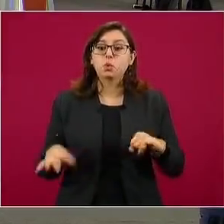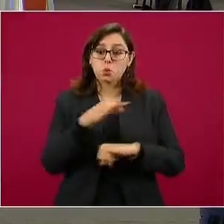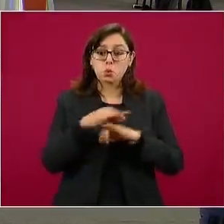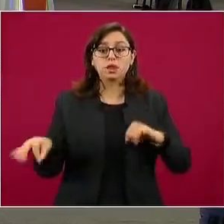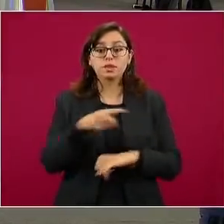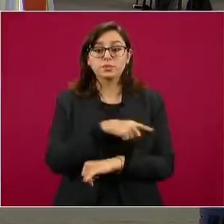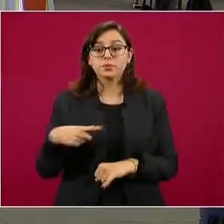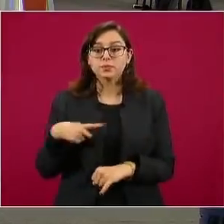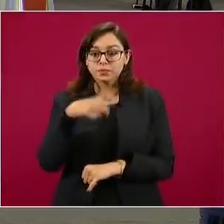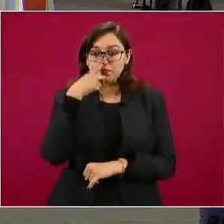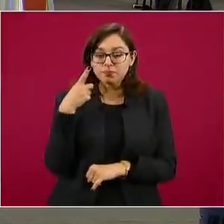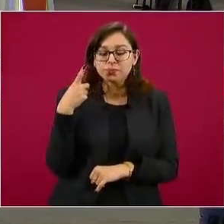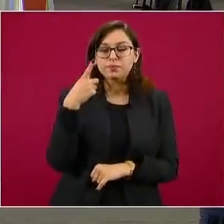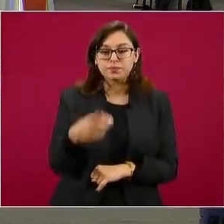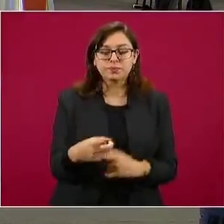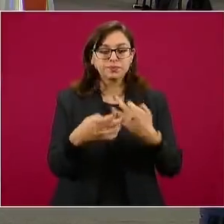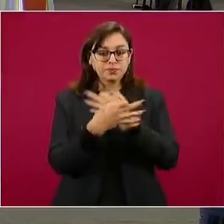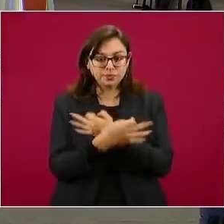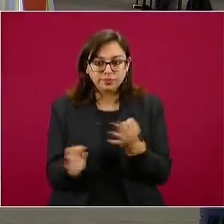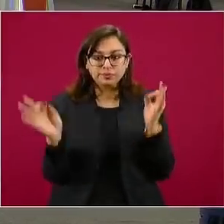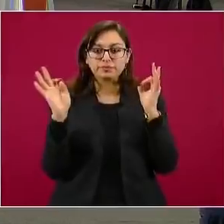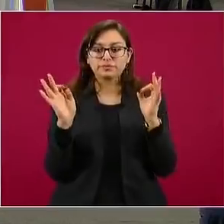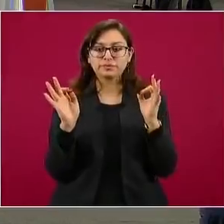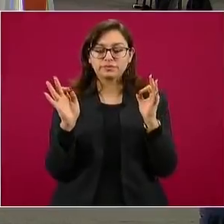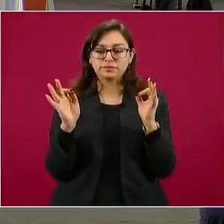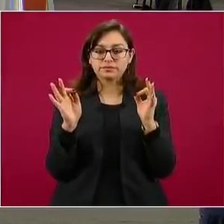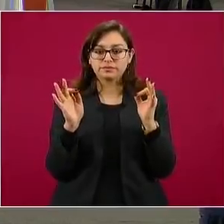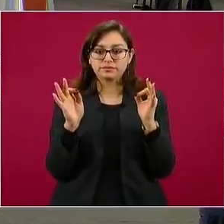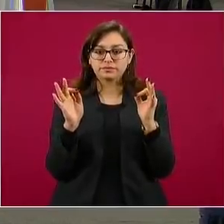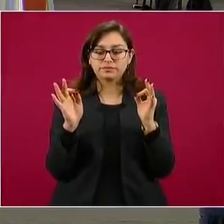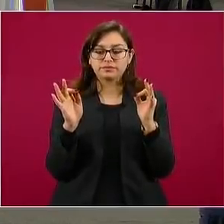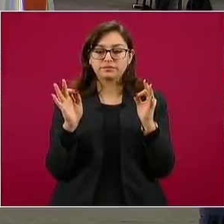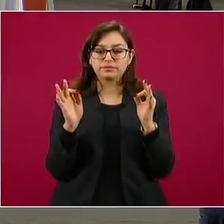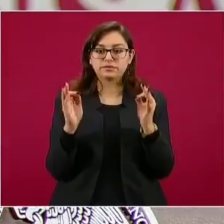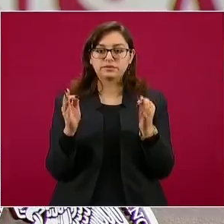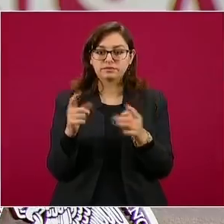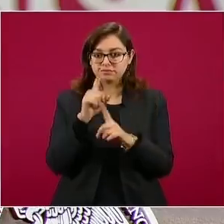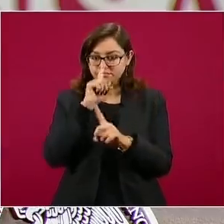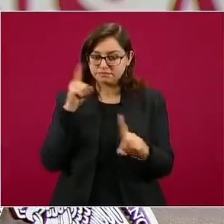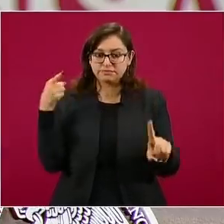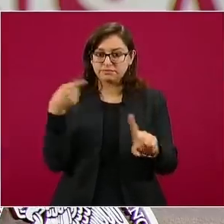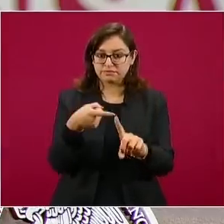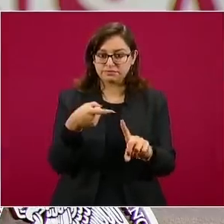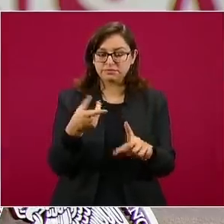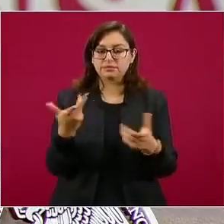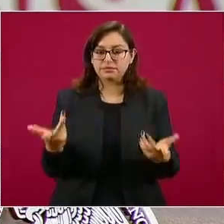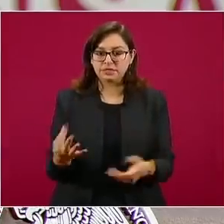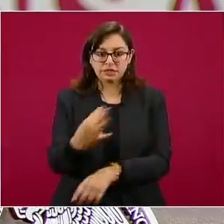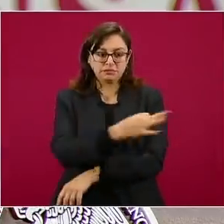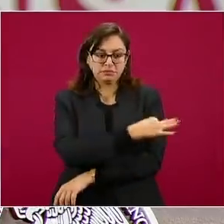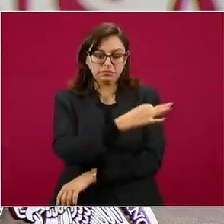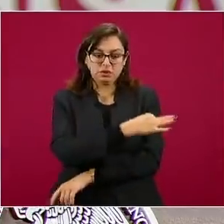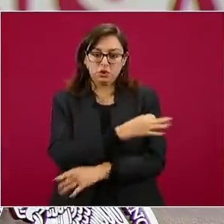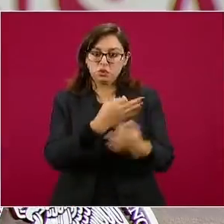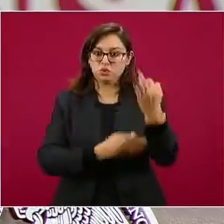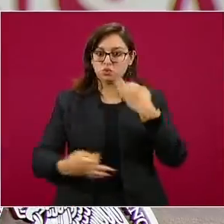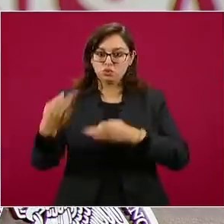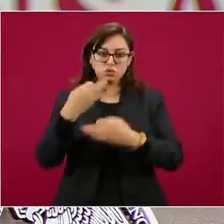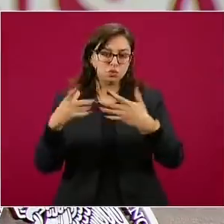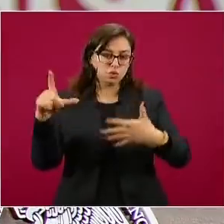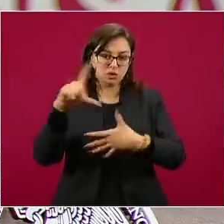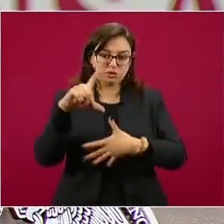mencionar que el que se anuncia es el primer ensayo clínico en particular de esta vacuna en toda América Latina.